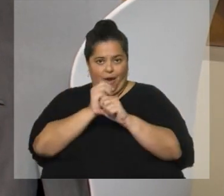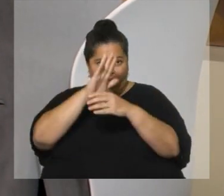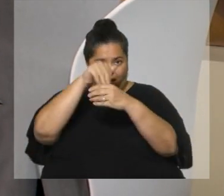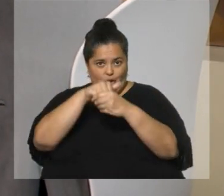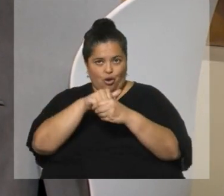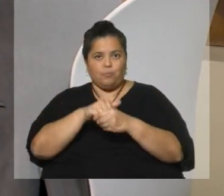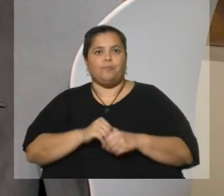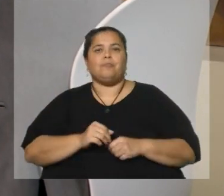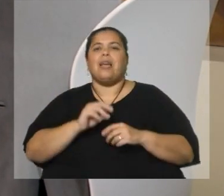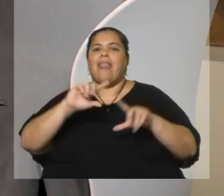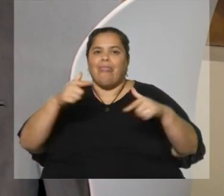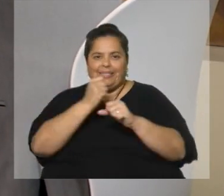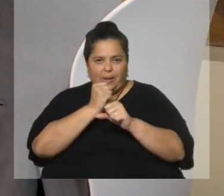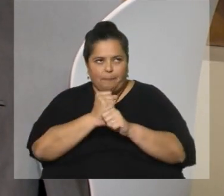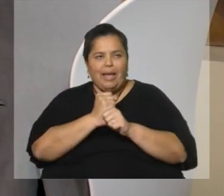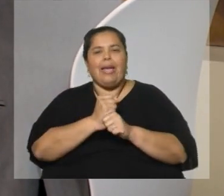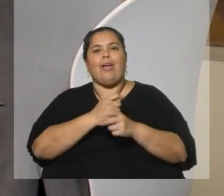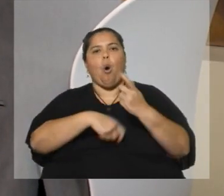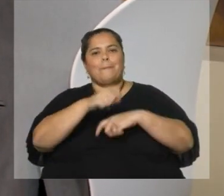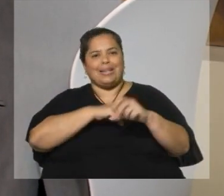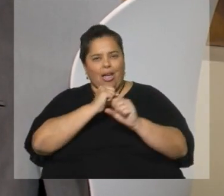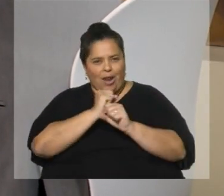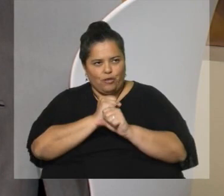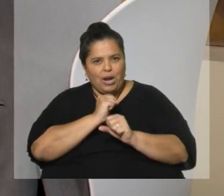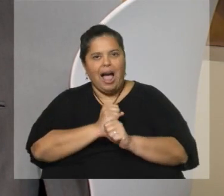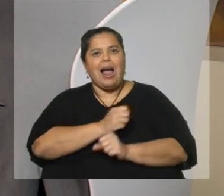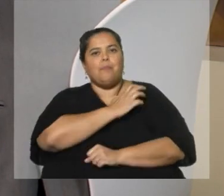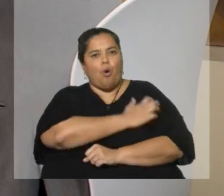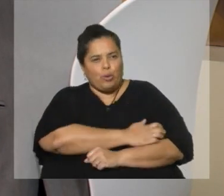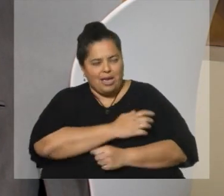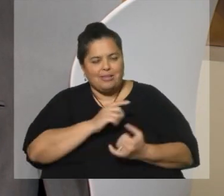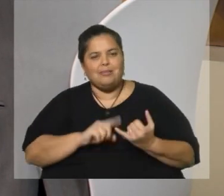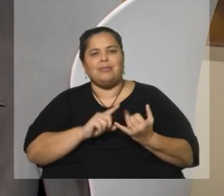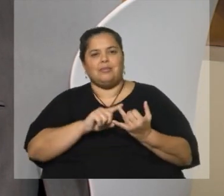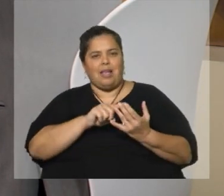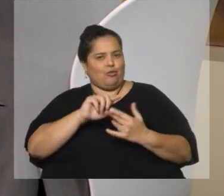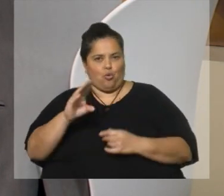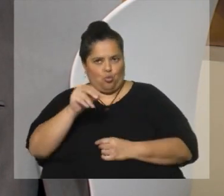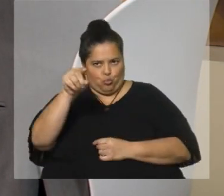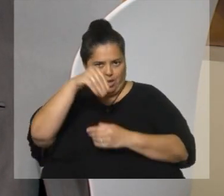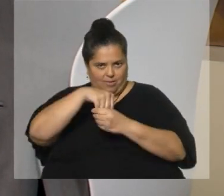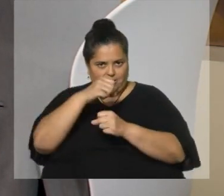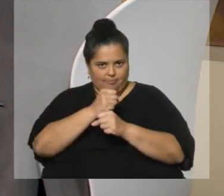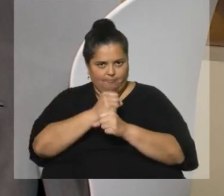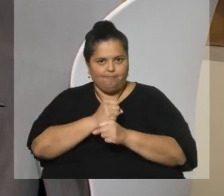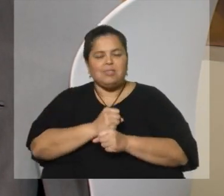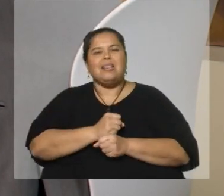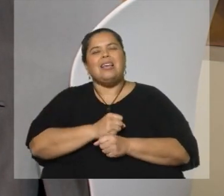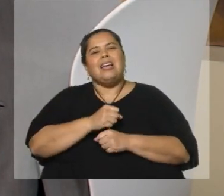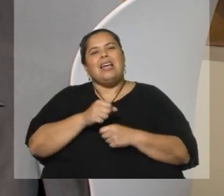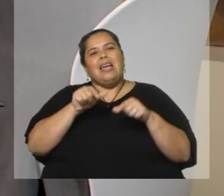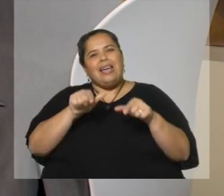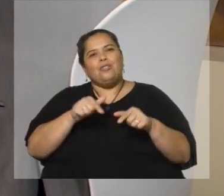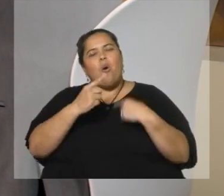desempleo. El desempleo, el mercado laboral, digamos, la pobreza. La pobreza. ¿Están actualizados esos tres indicadores, por lo menos? Porque a veces hay críticas